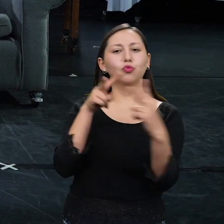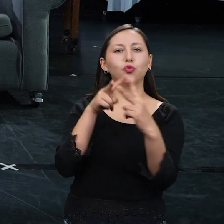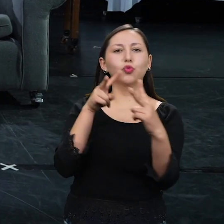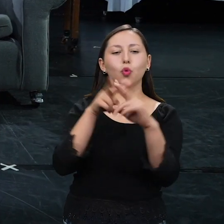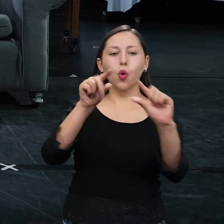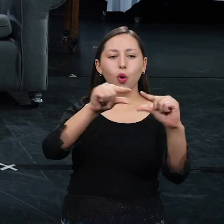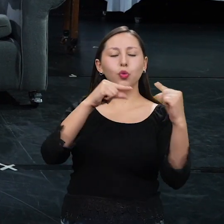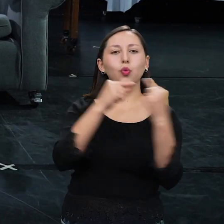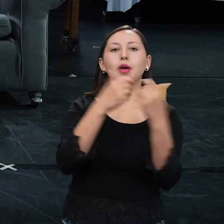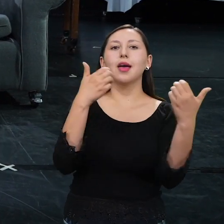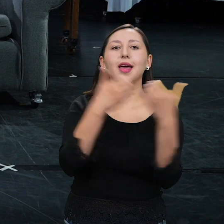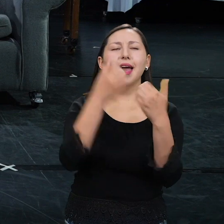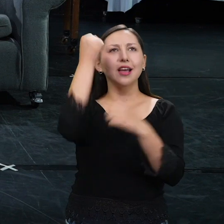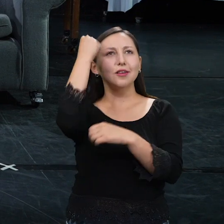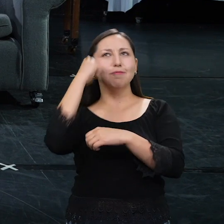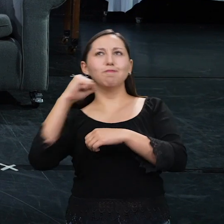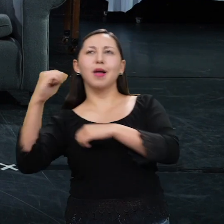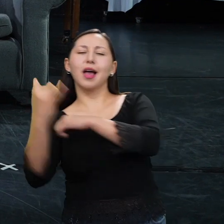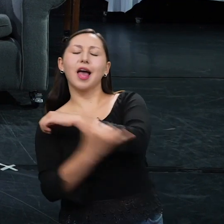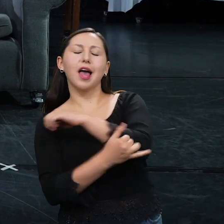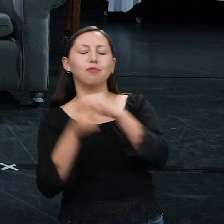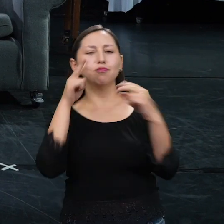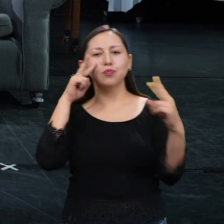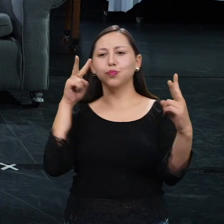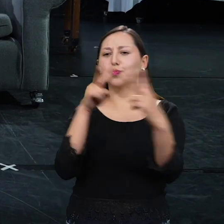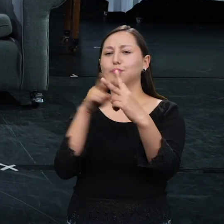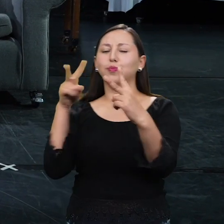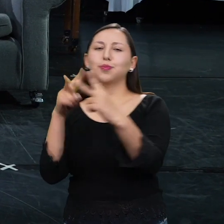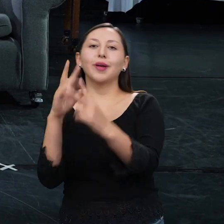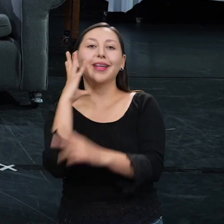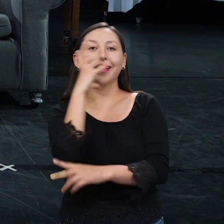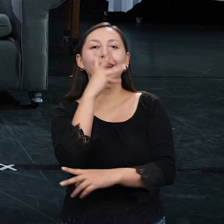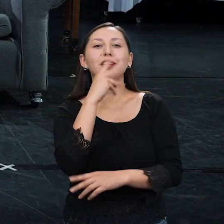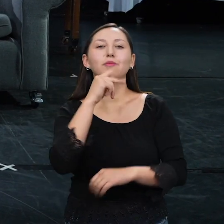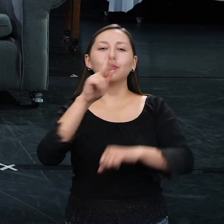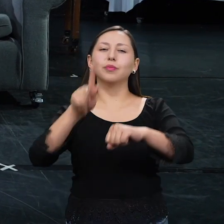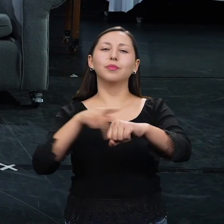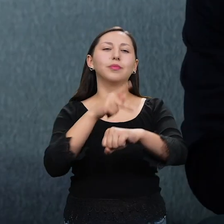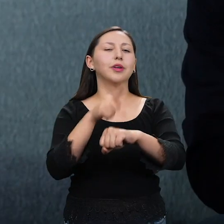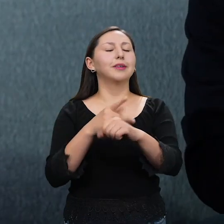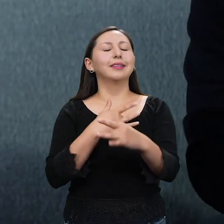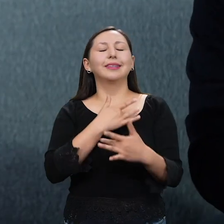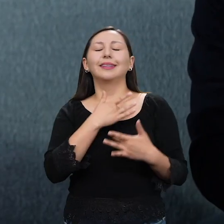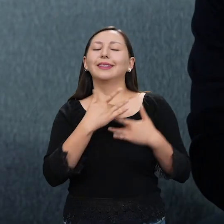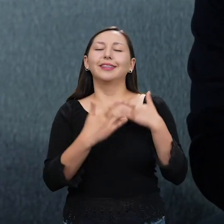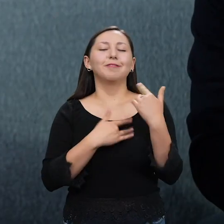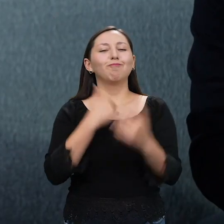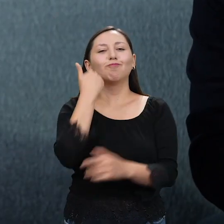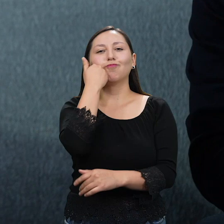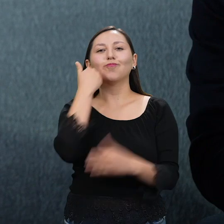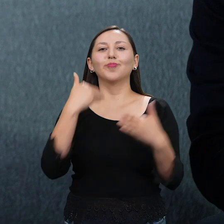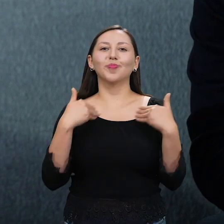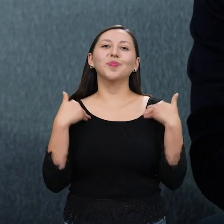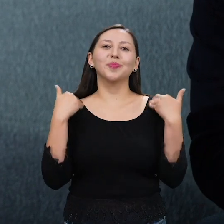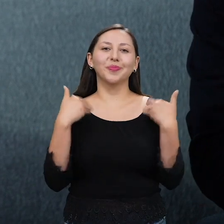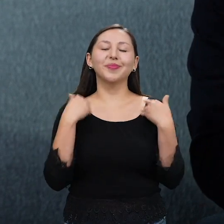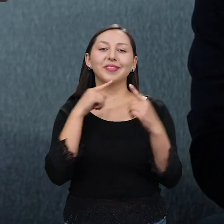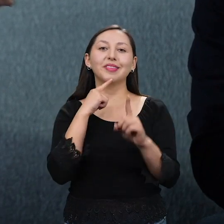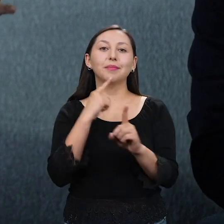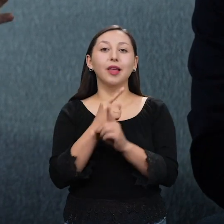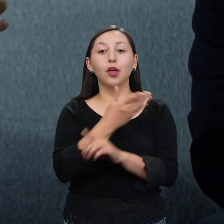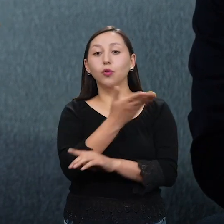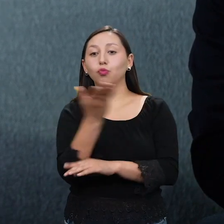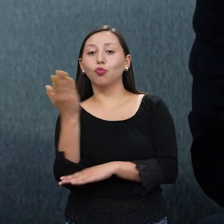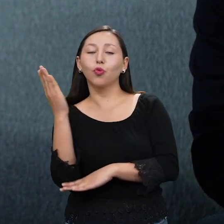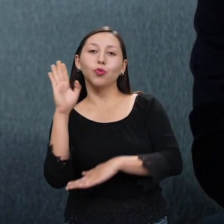incluso a veces viajar y conocer lugares. Es una profesión que es muy gratificante en eso. Se nota porque ustedes son muy